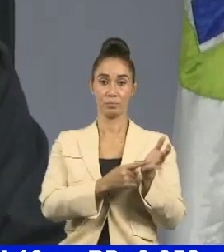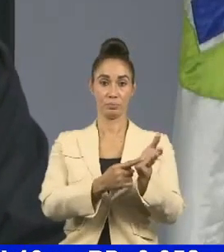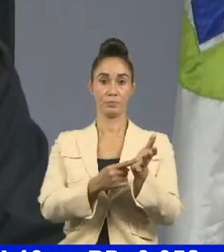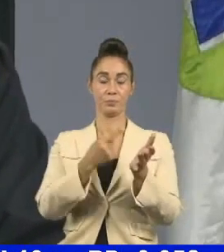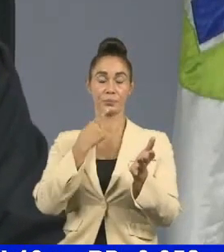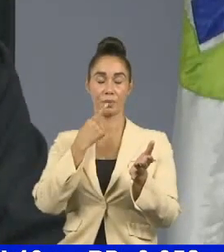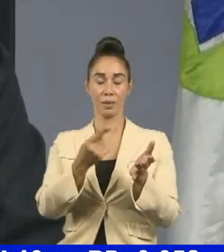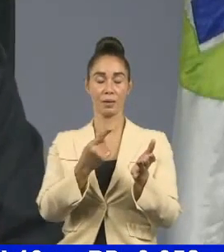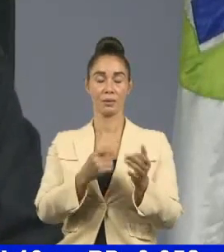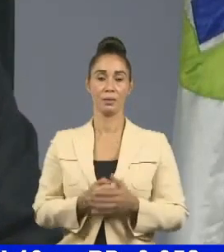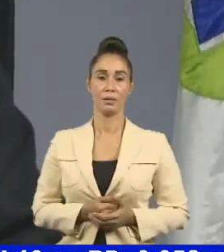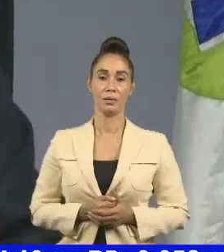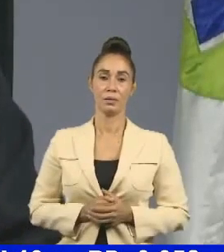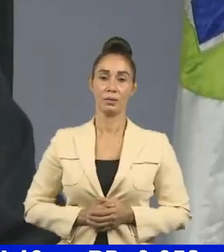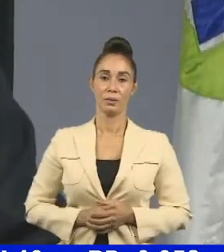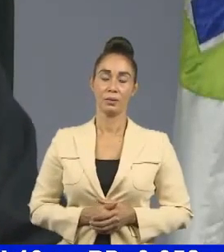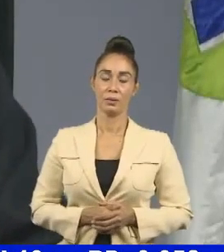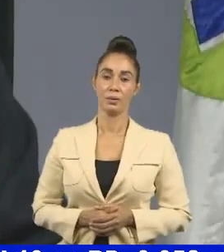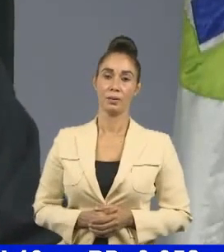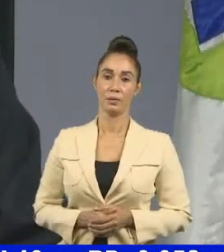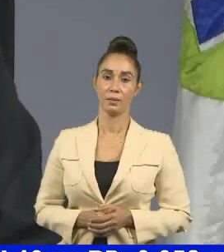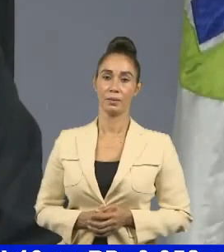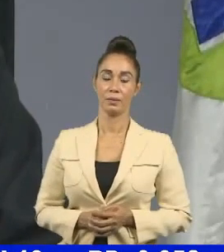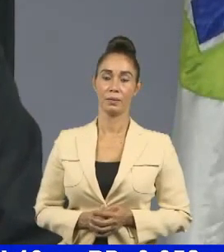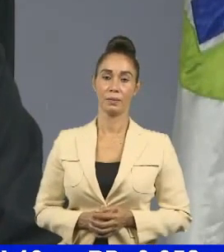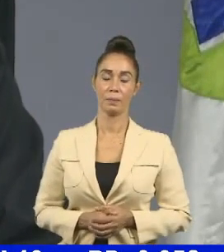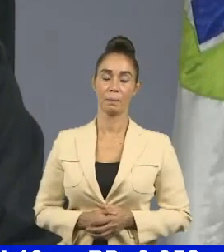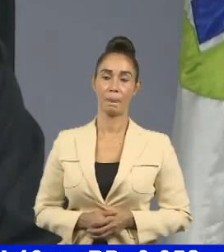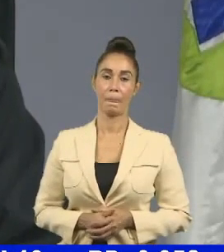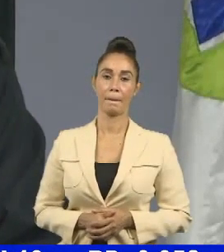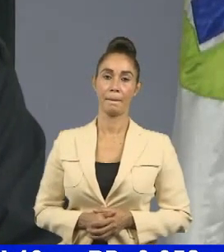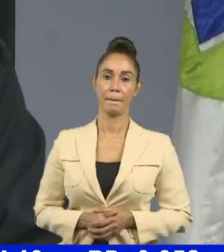el hecho vinculado